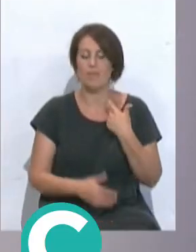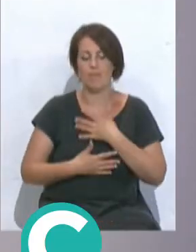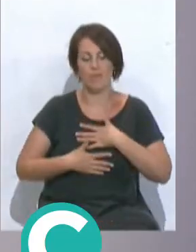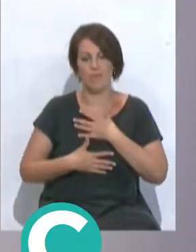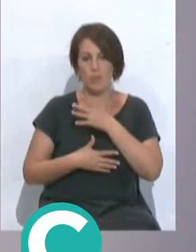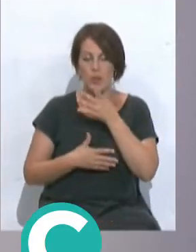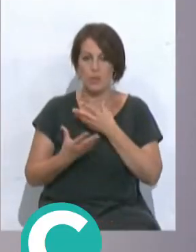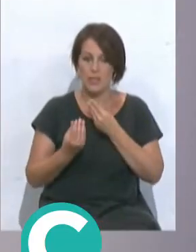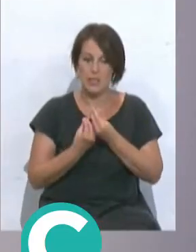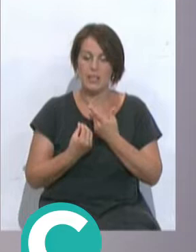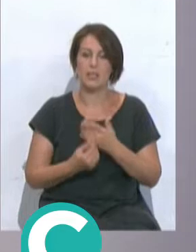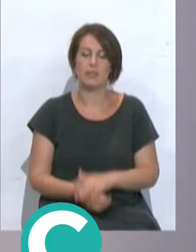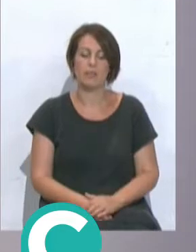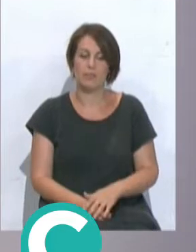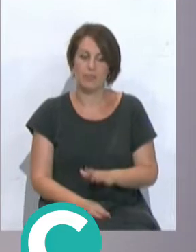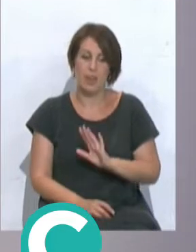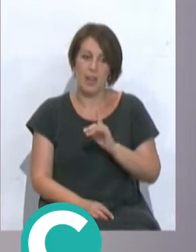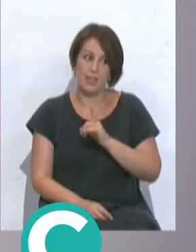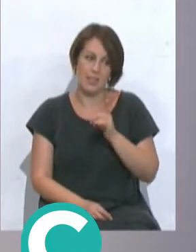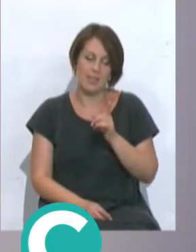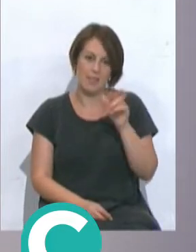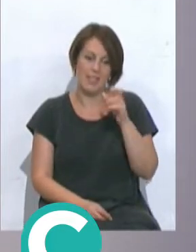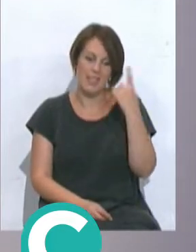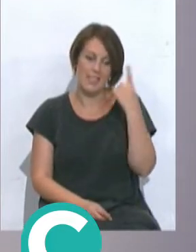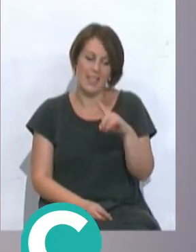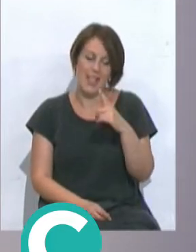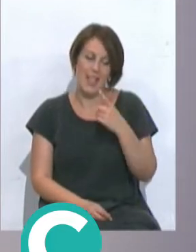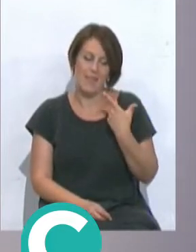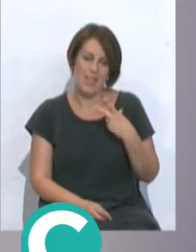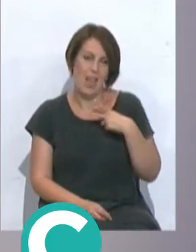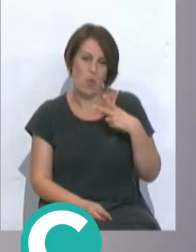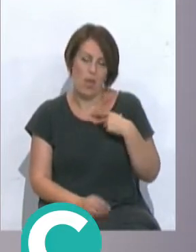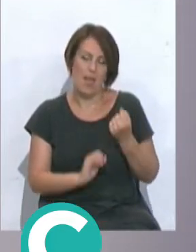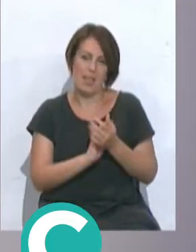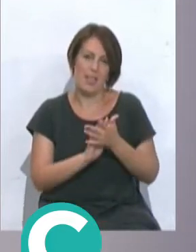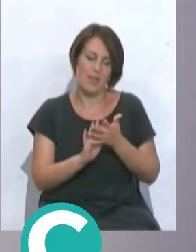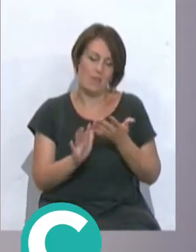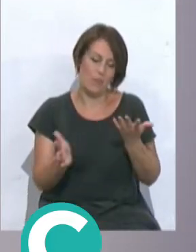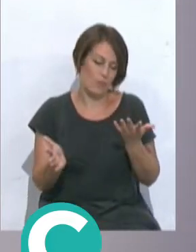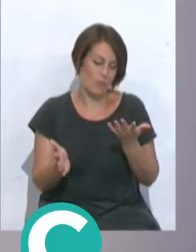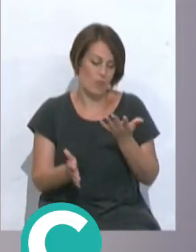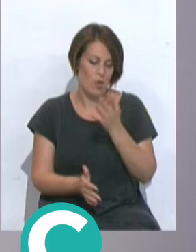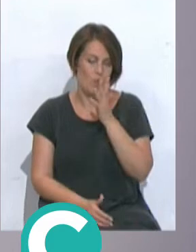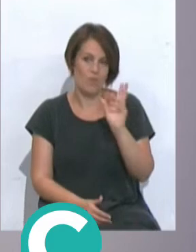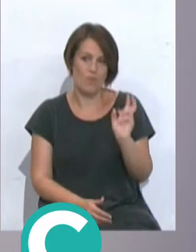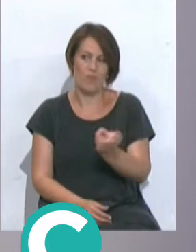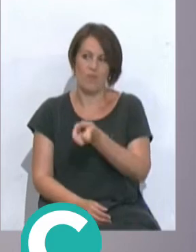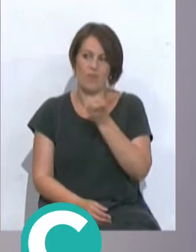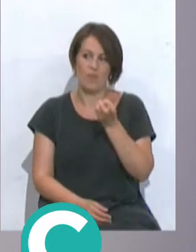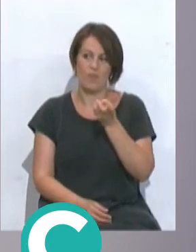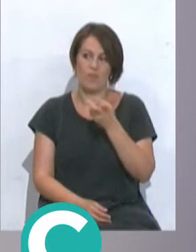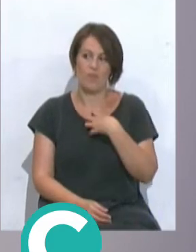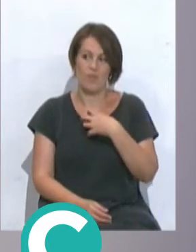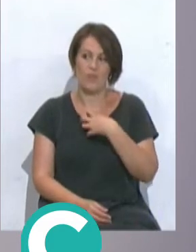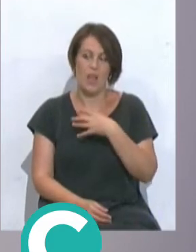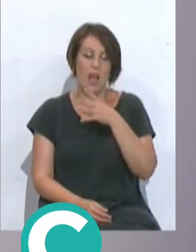acompañarnos y acudir a nuestra llamada. A ti que sé que te la debía desde hace tiempo y bueno, por diferentes circunstancias no era